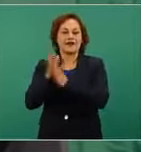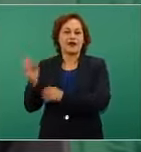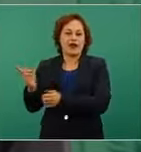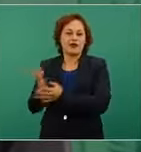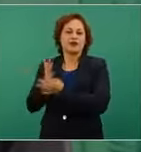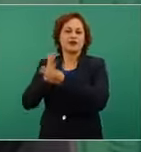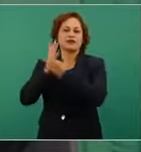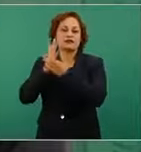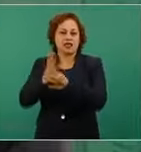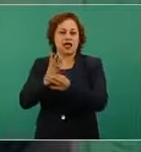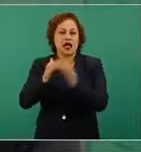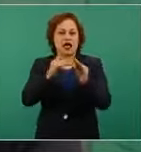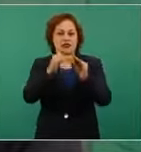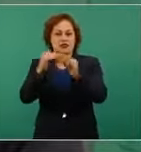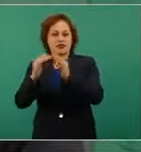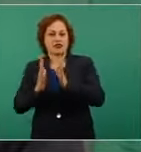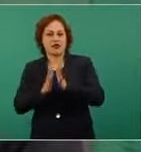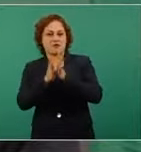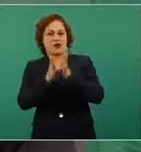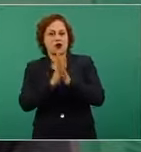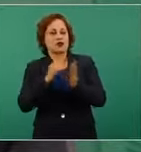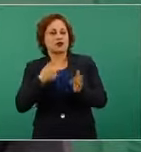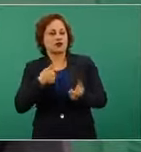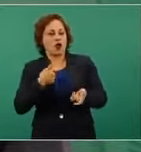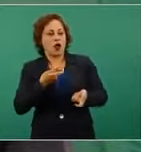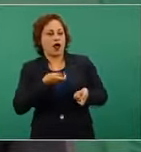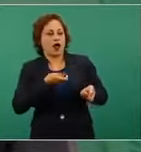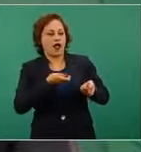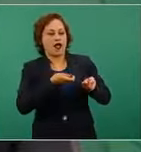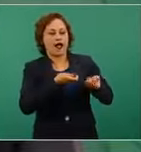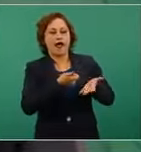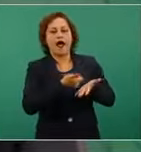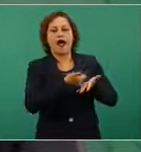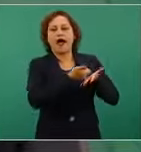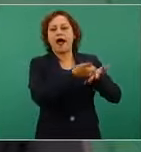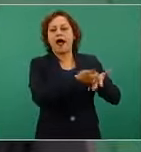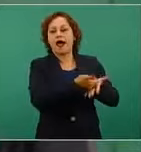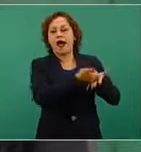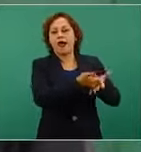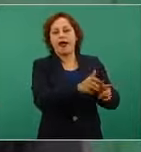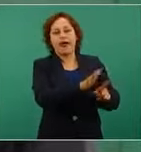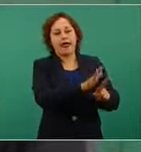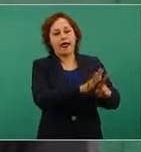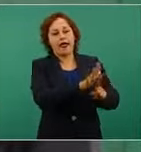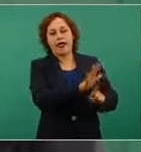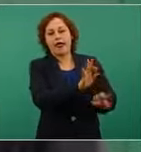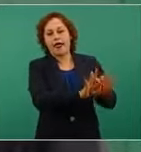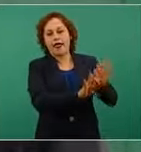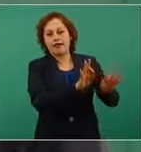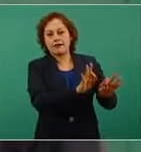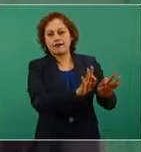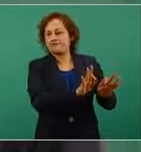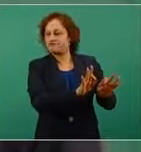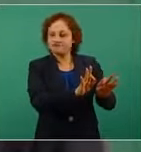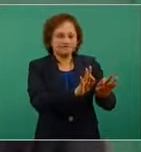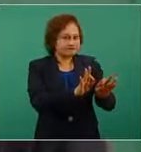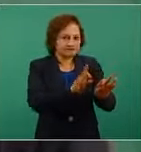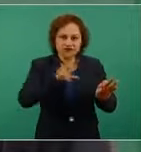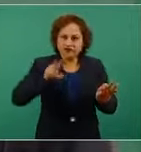es democracia, no, el pueblo es mayor de edad